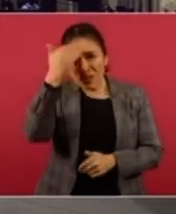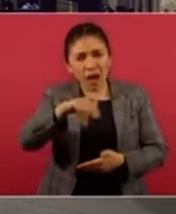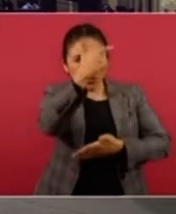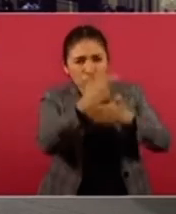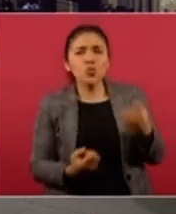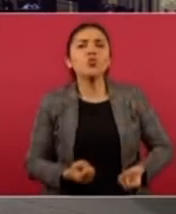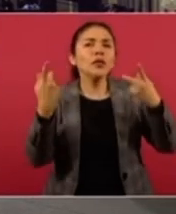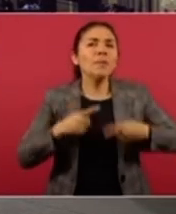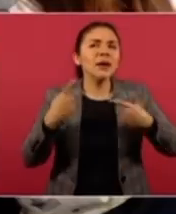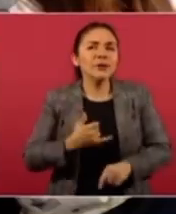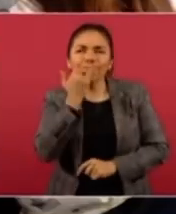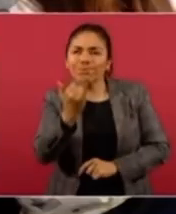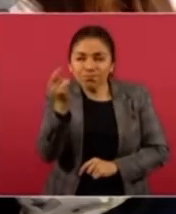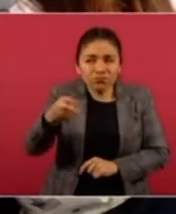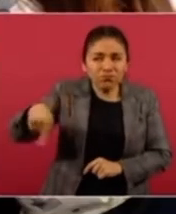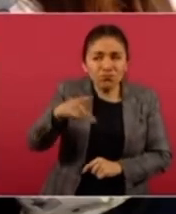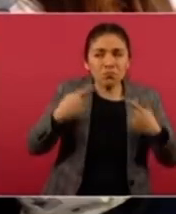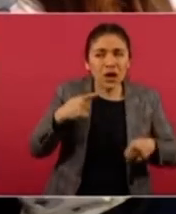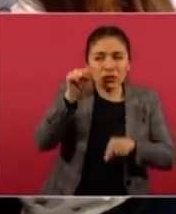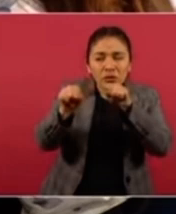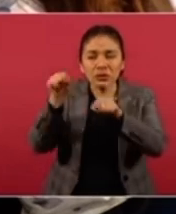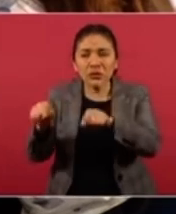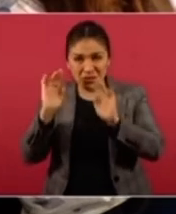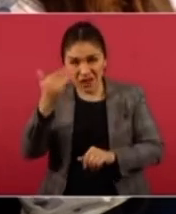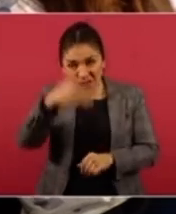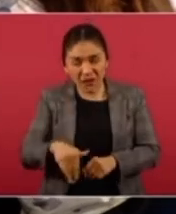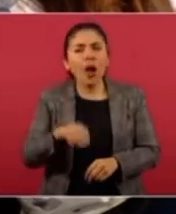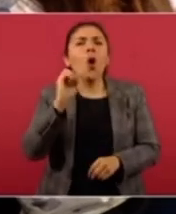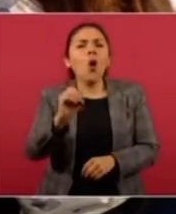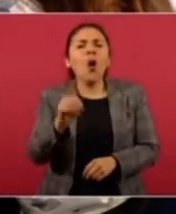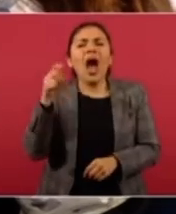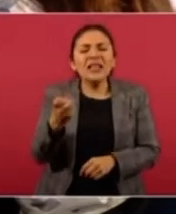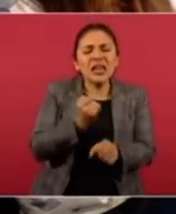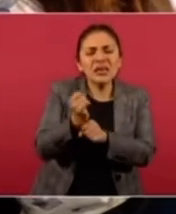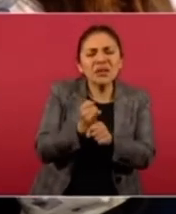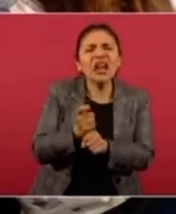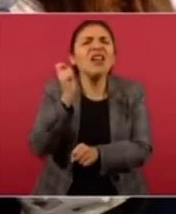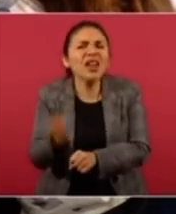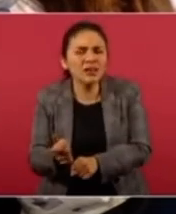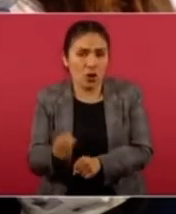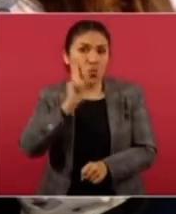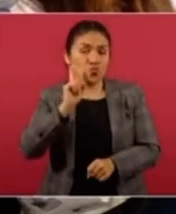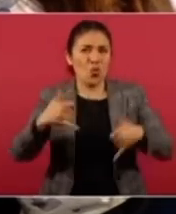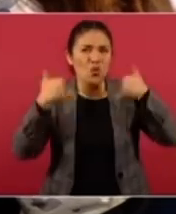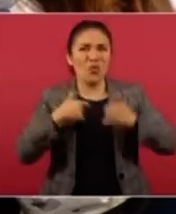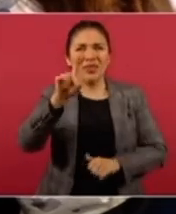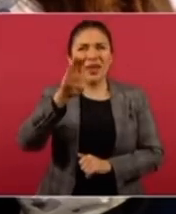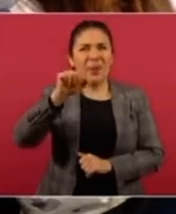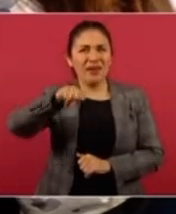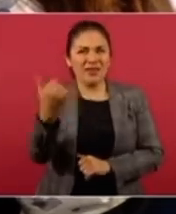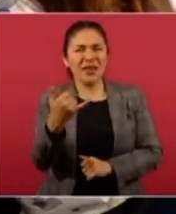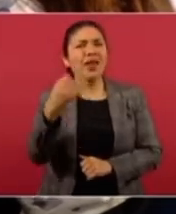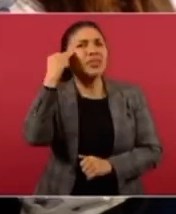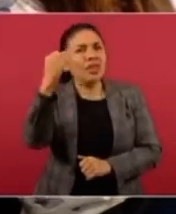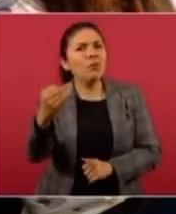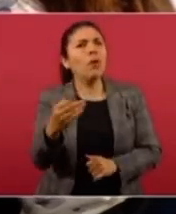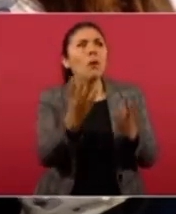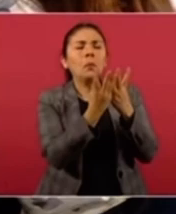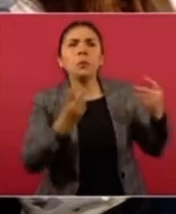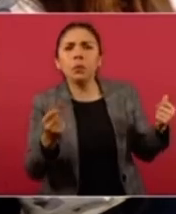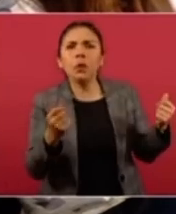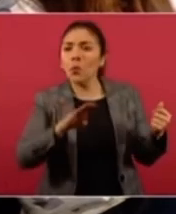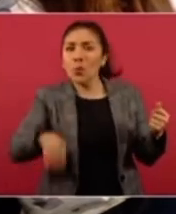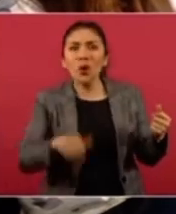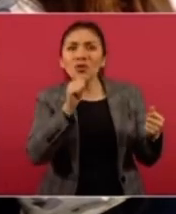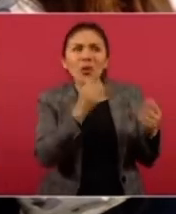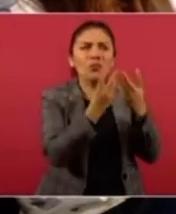número de sospechosos o van, qué es lo que se está investigando, quién es, dónde estuvo la joven de Bani Susana Escobalba Saldúa durante todos estos días previos a su